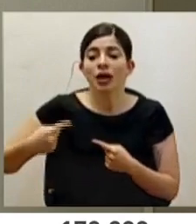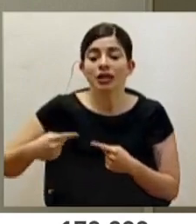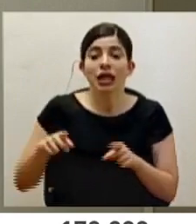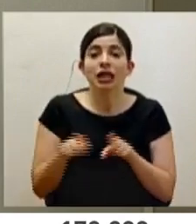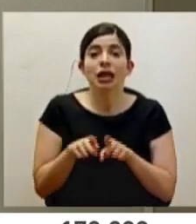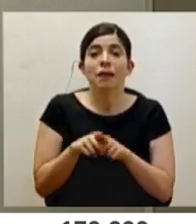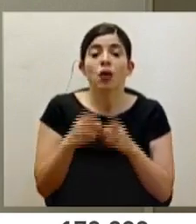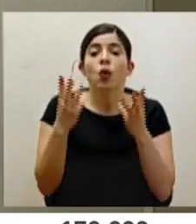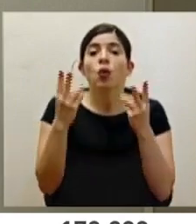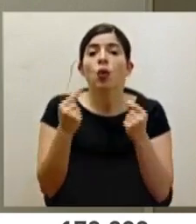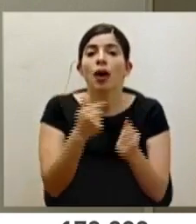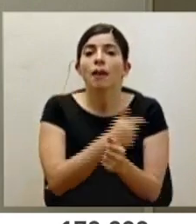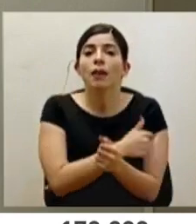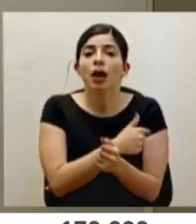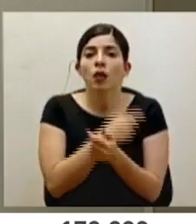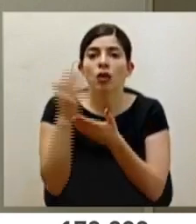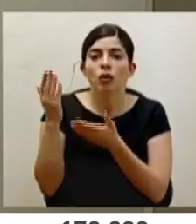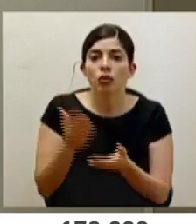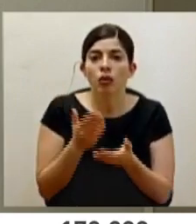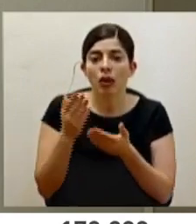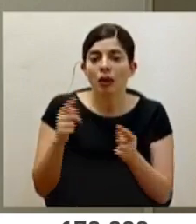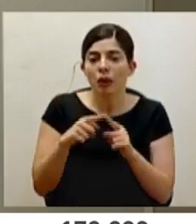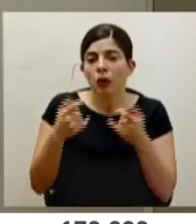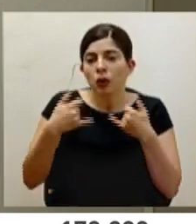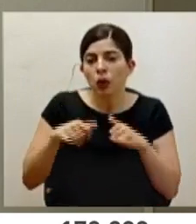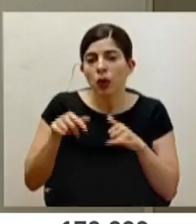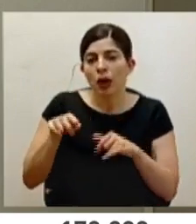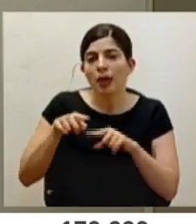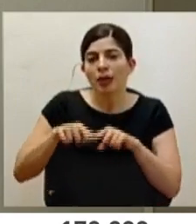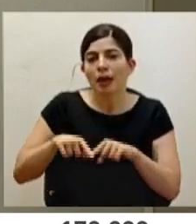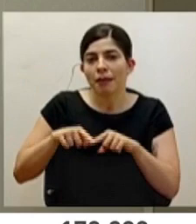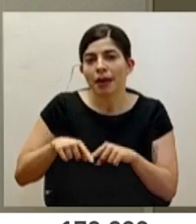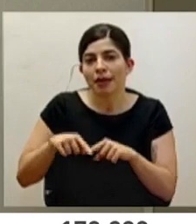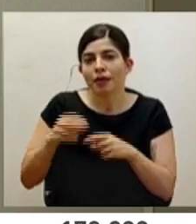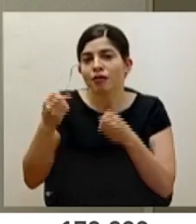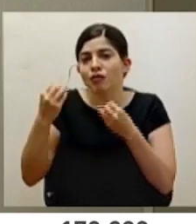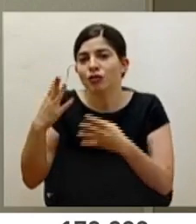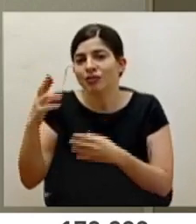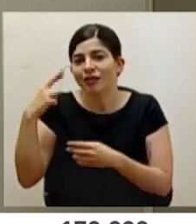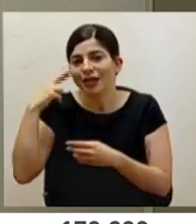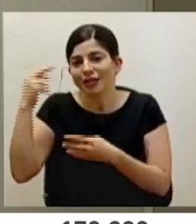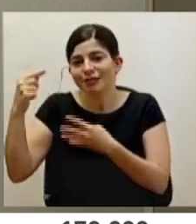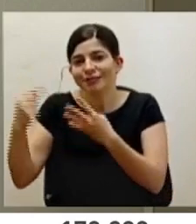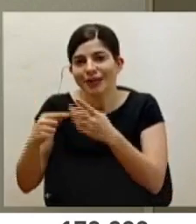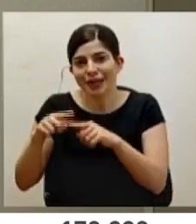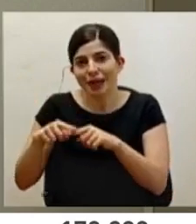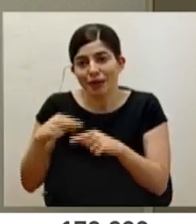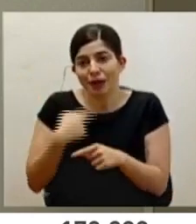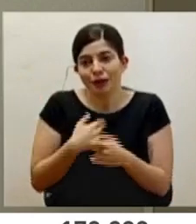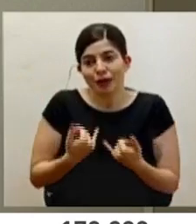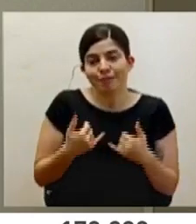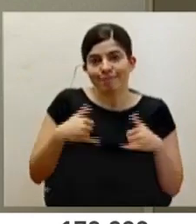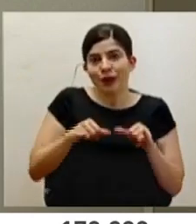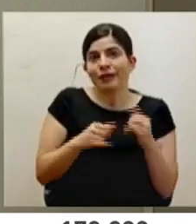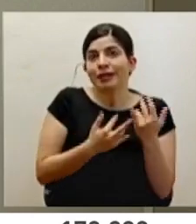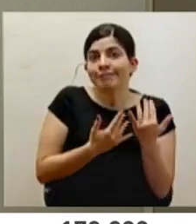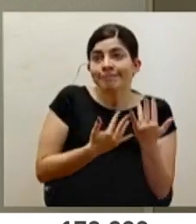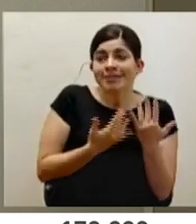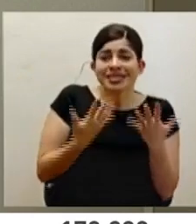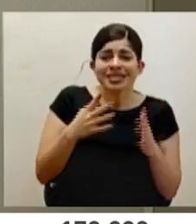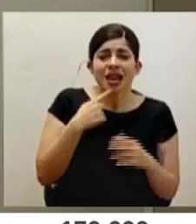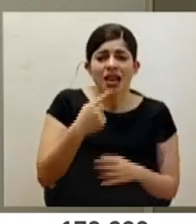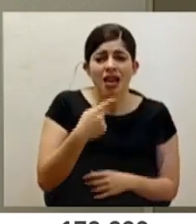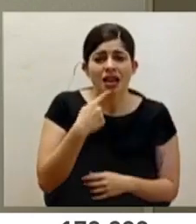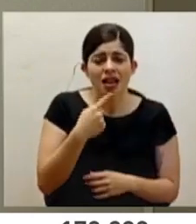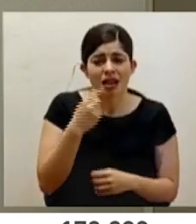cantidad de vacunas por envío. Pero eso todavía está supeditado, pues hay muchas variables y, en fin, estamos con esas expectativas de poder, lo hemos dicho,